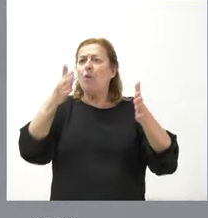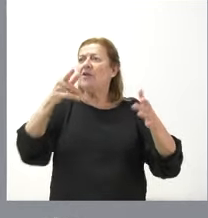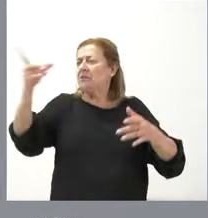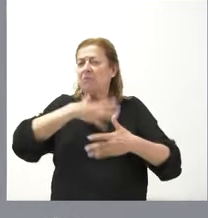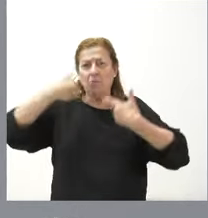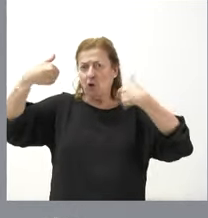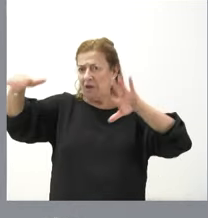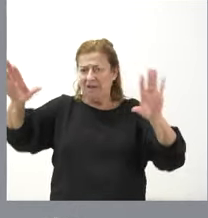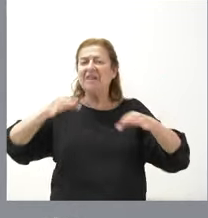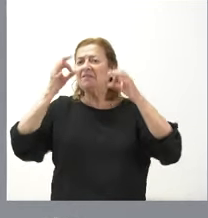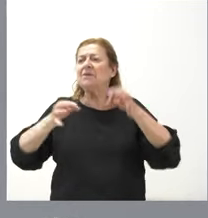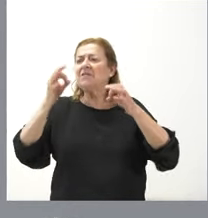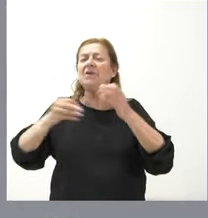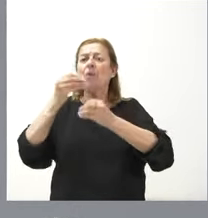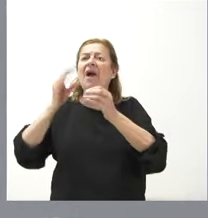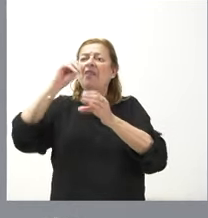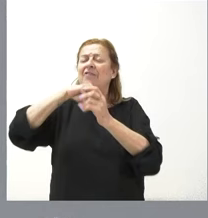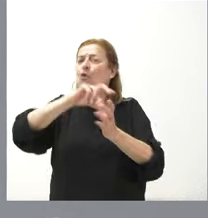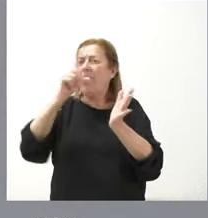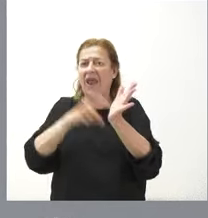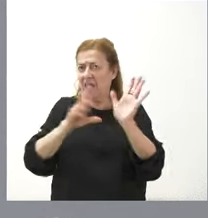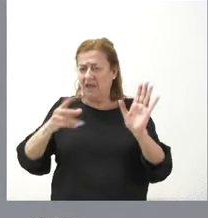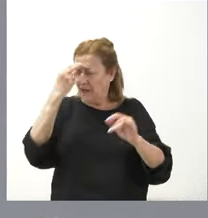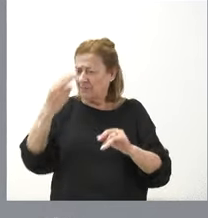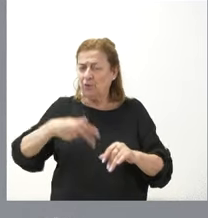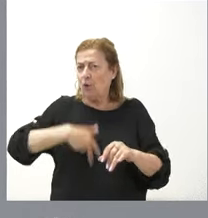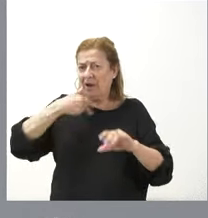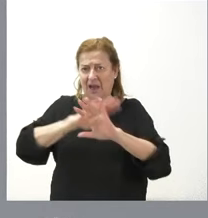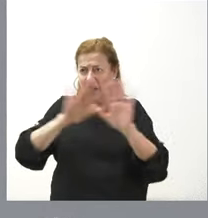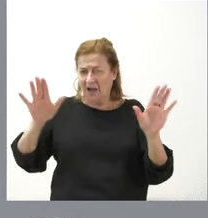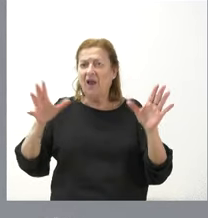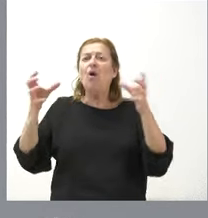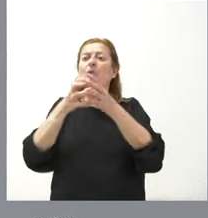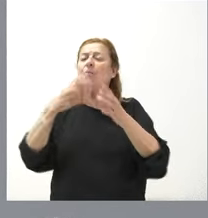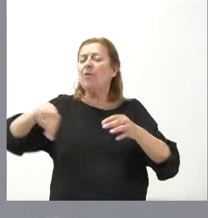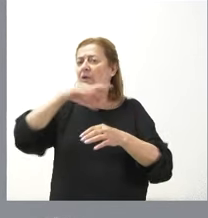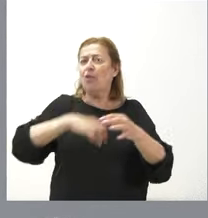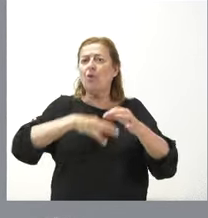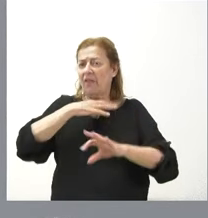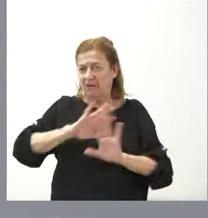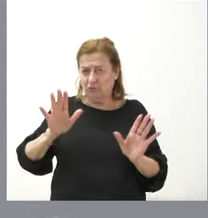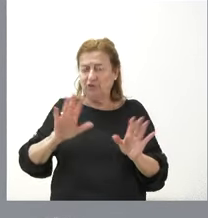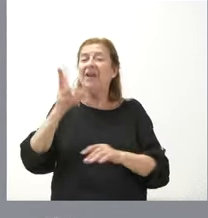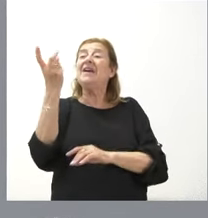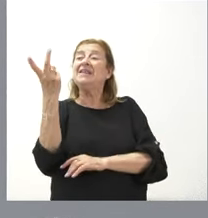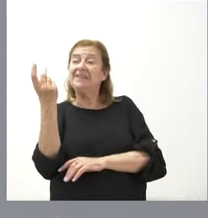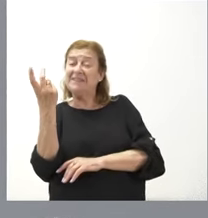oportunos siempre que lo hagan dentro de la ley y del respeto general al conjunto de los ciudadanos sobre la segunda